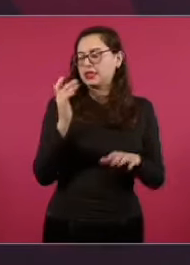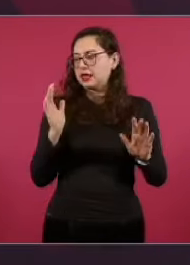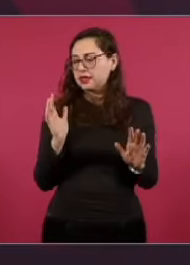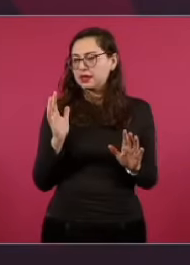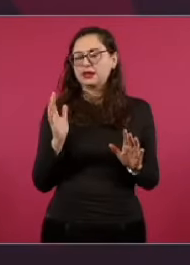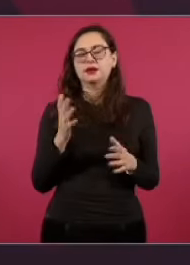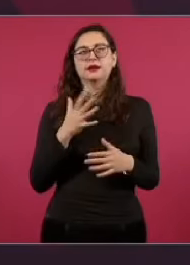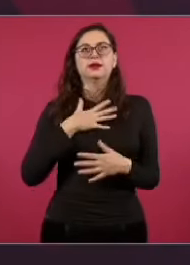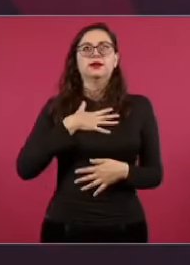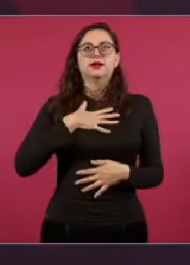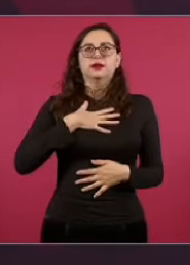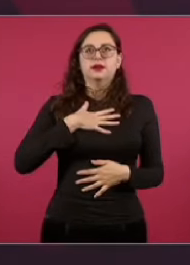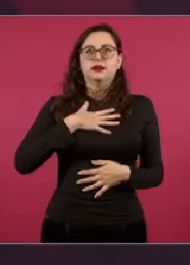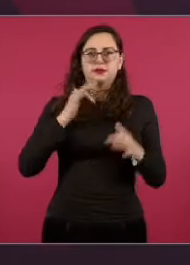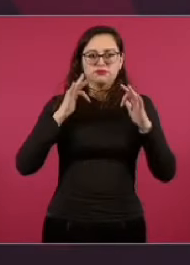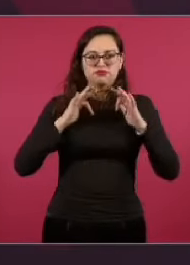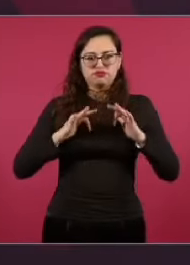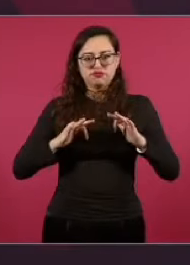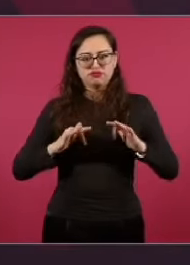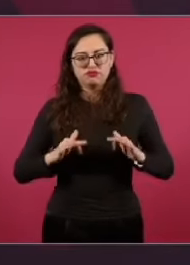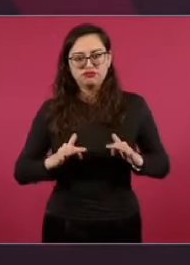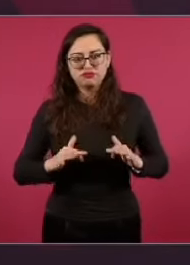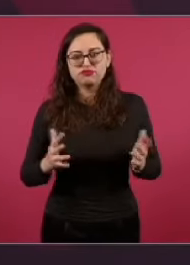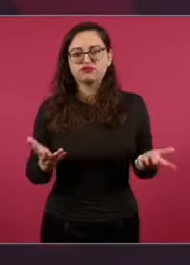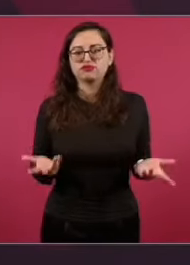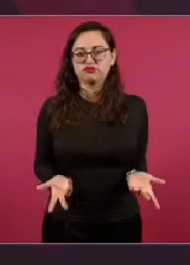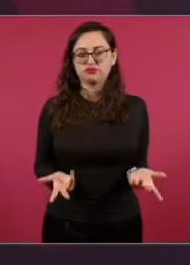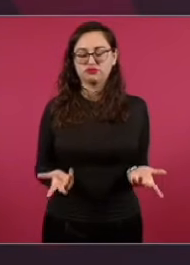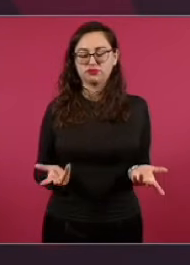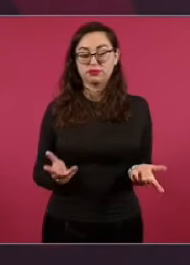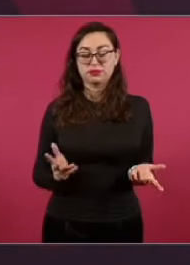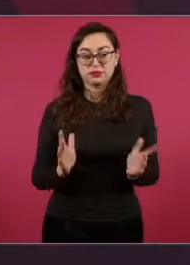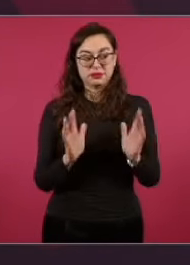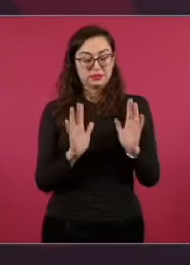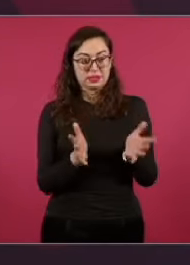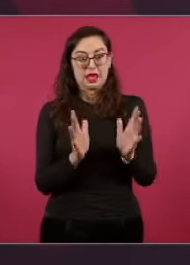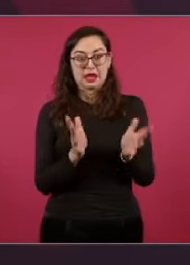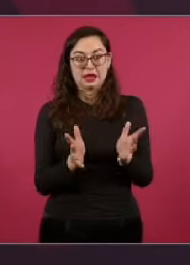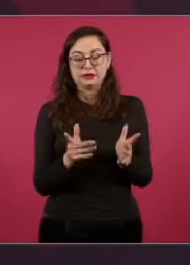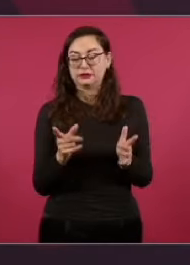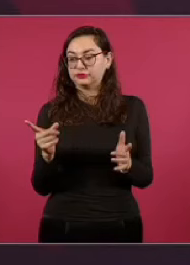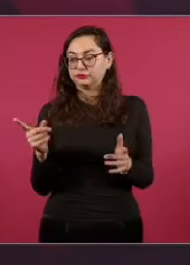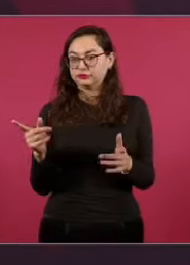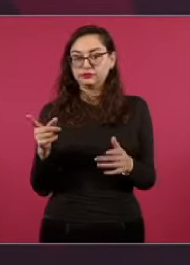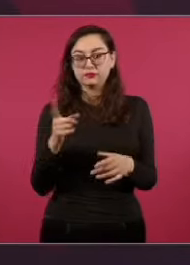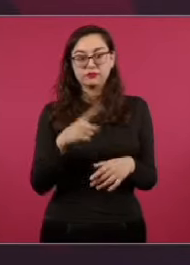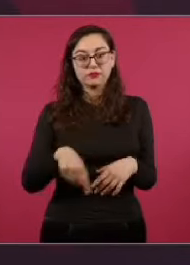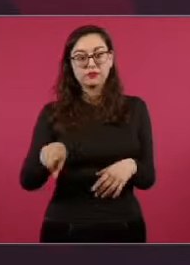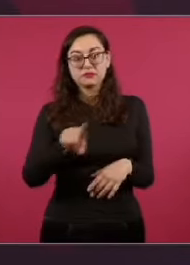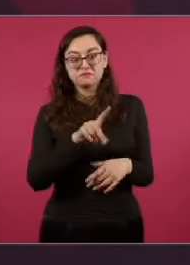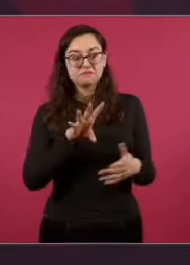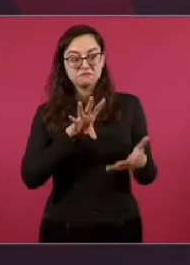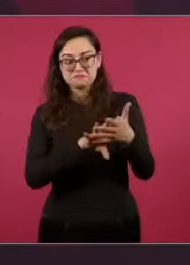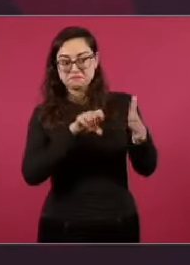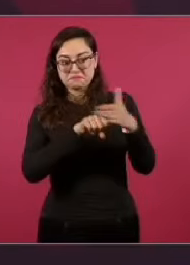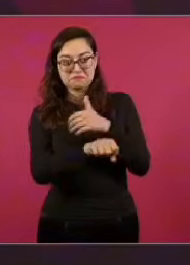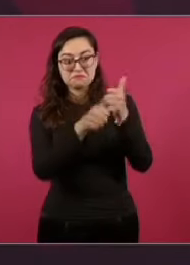del crimen organizado o a delincuentes de cuello blanco. Pues no,